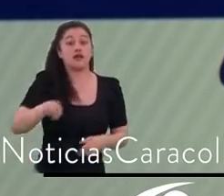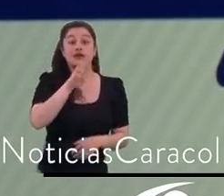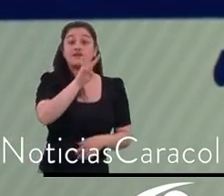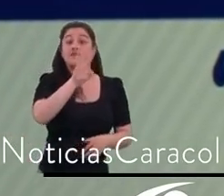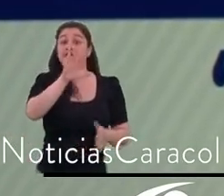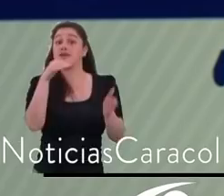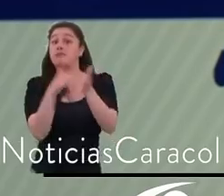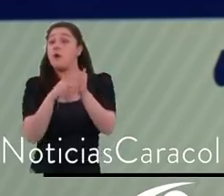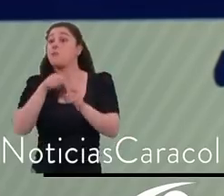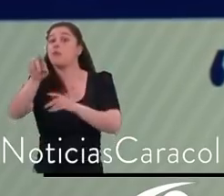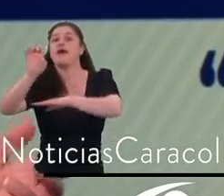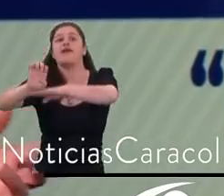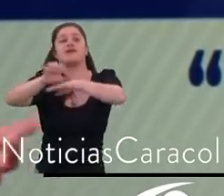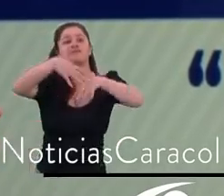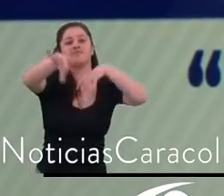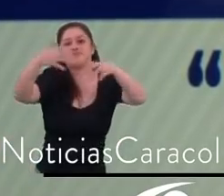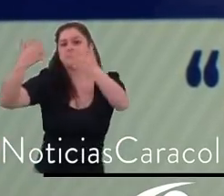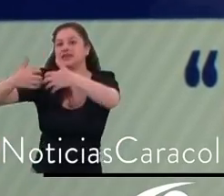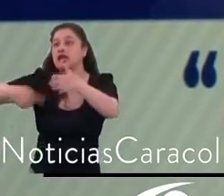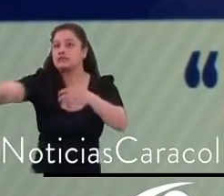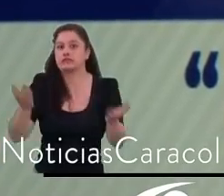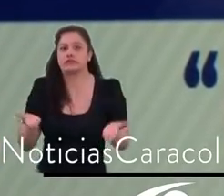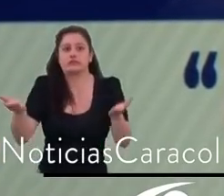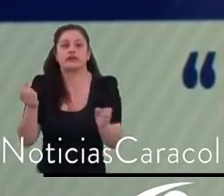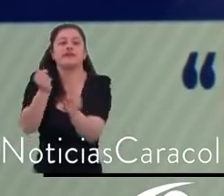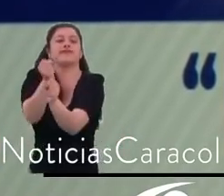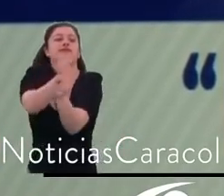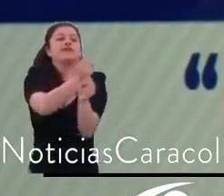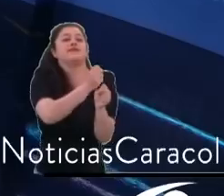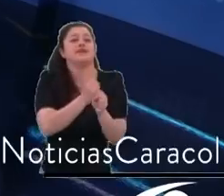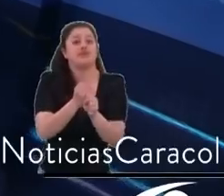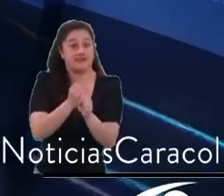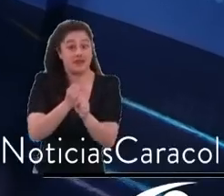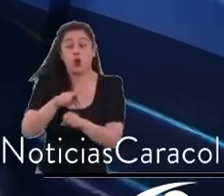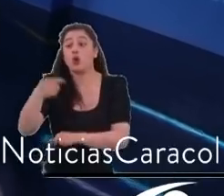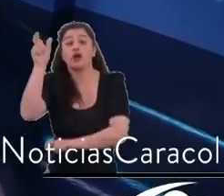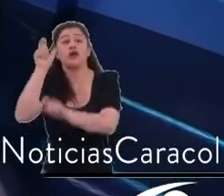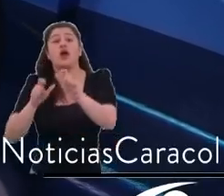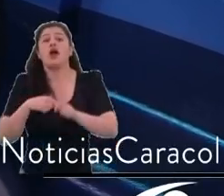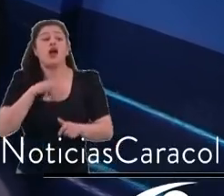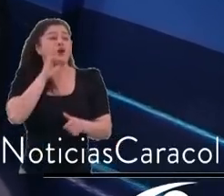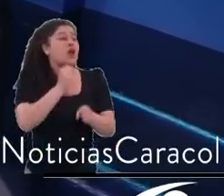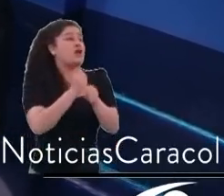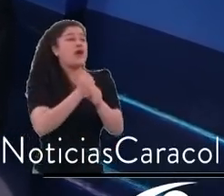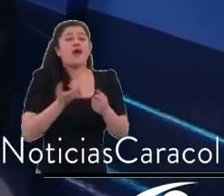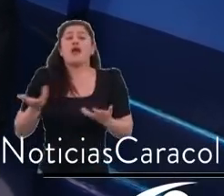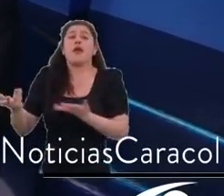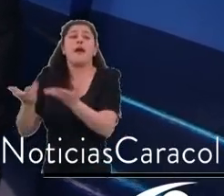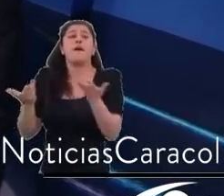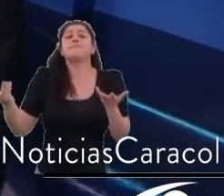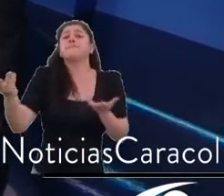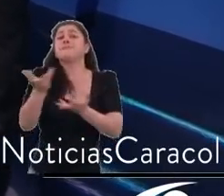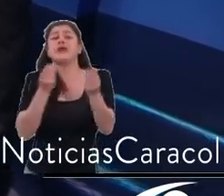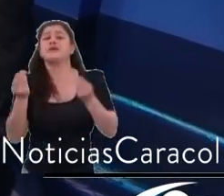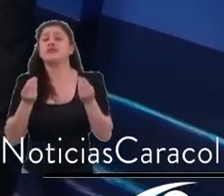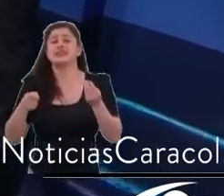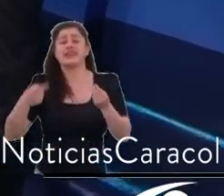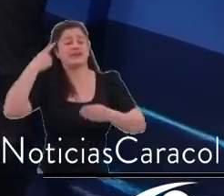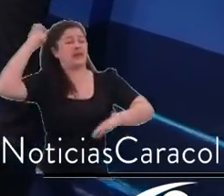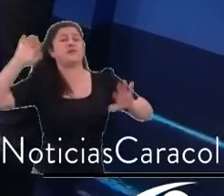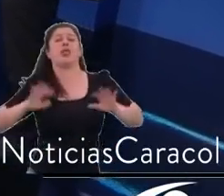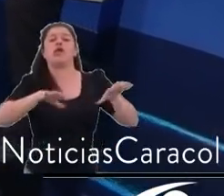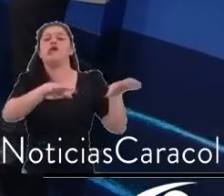de pronto a robar, etcétera, porque no tiene oportunidades, más bien le damos comida, damos renta básica, le estamos girando a